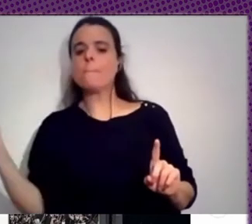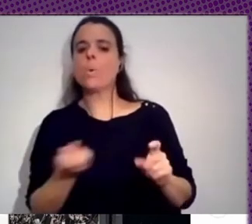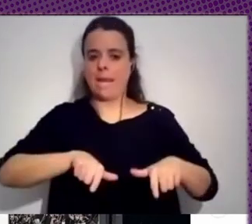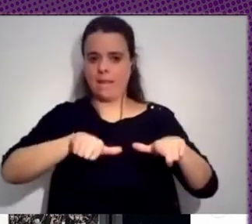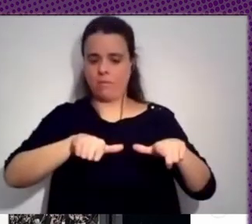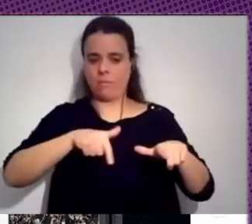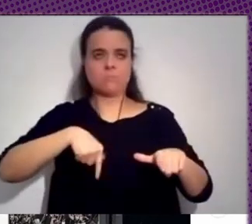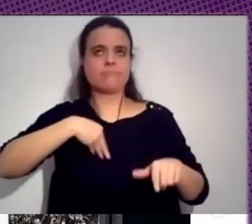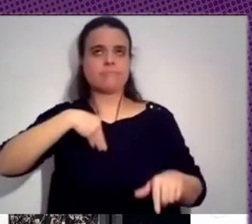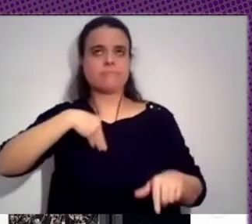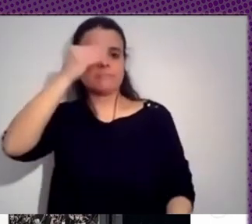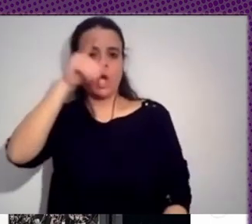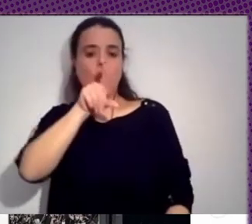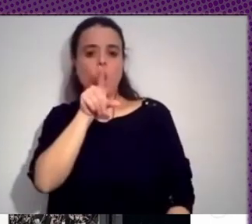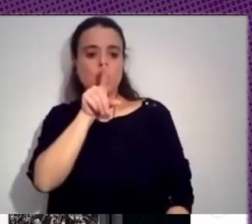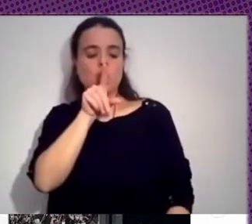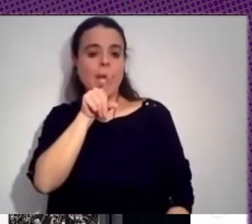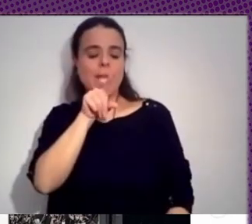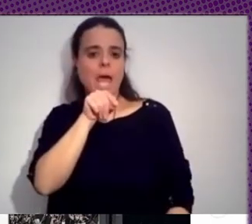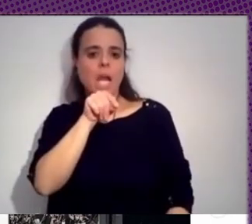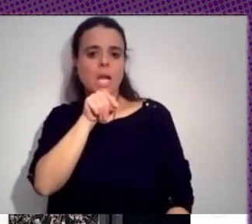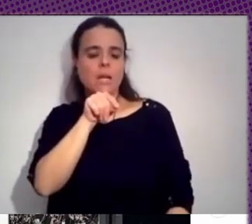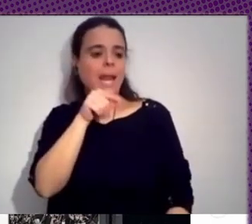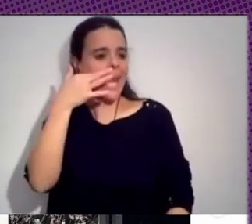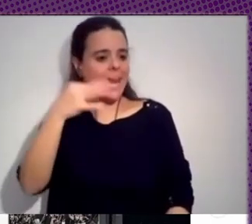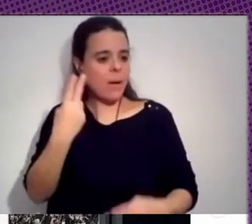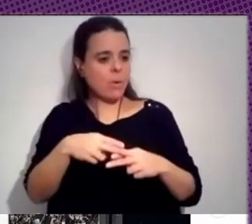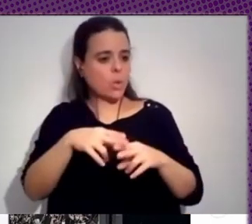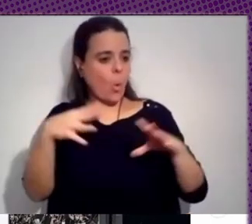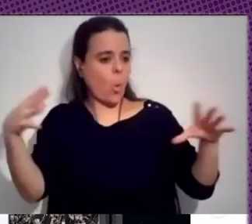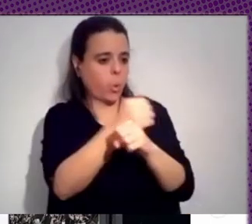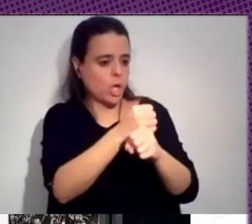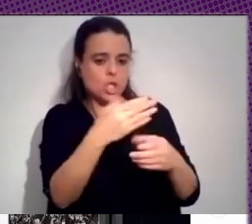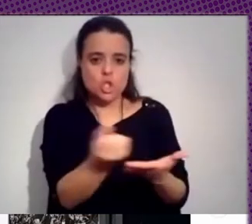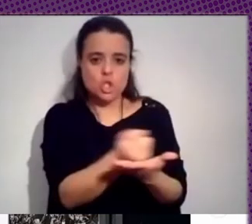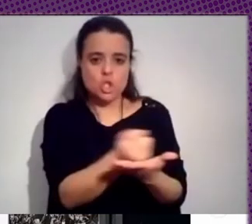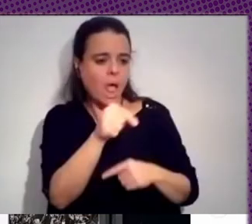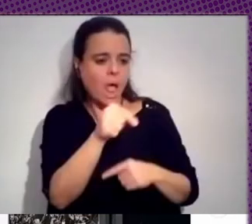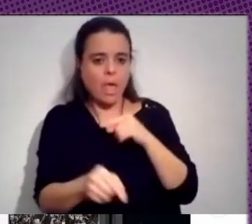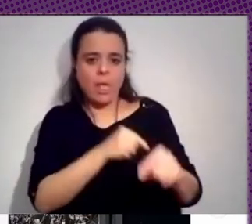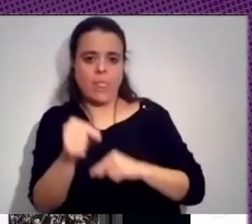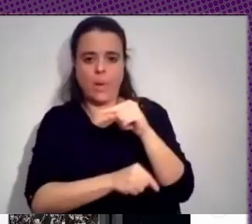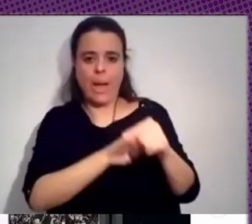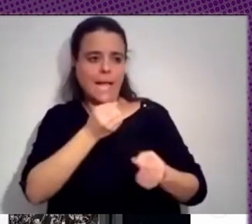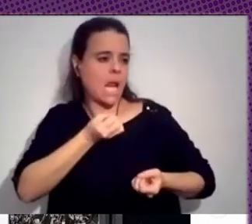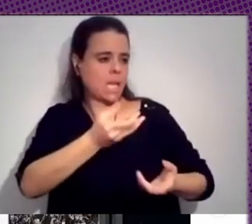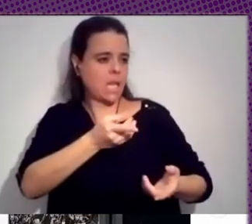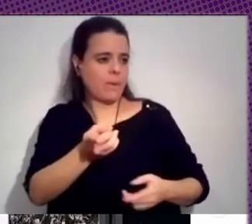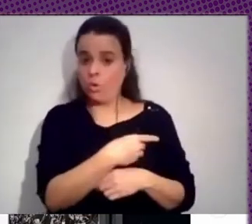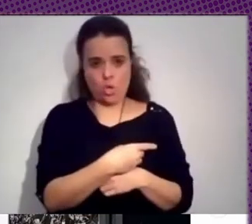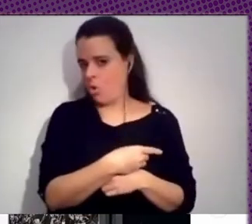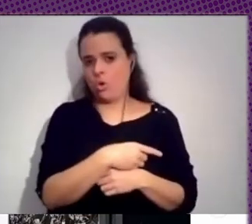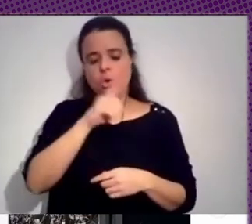que Twitter es toda la realidad política y que ahí se debate todas las narrativas, sino también